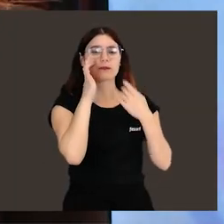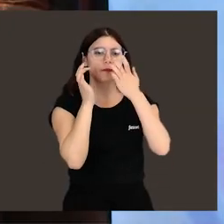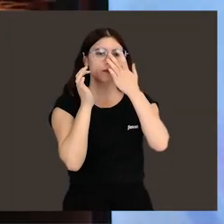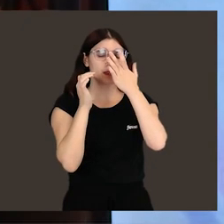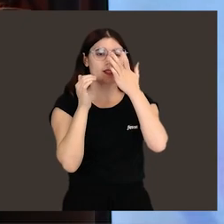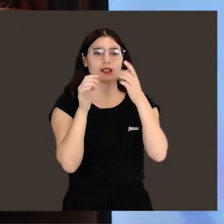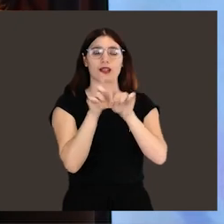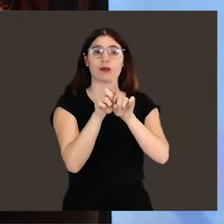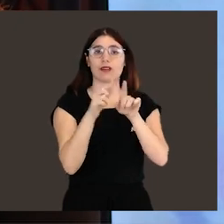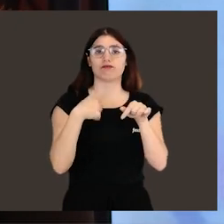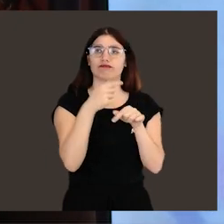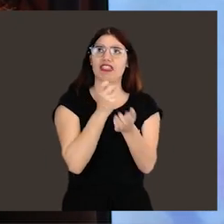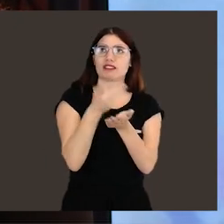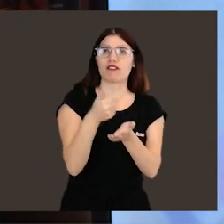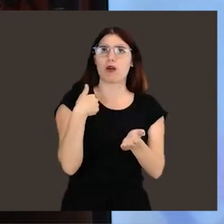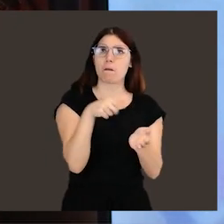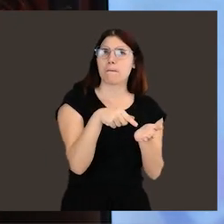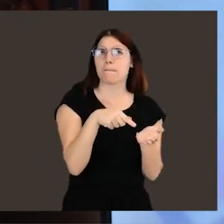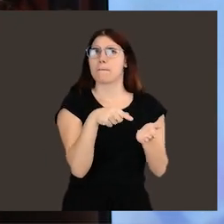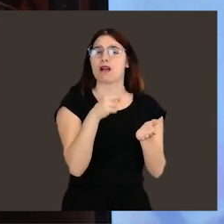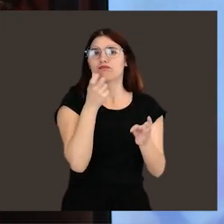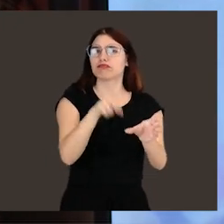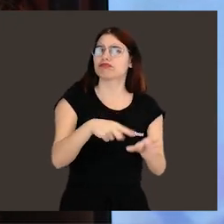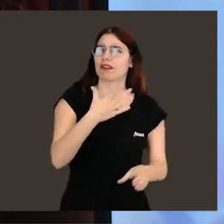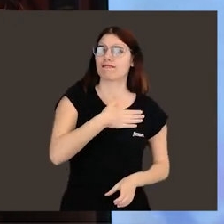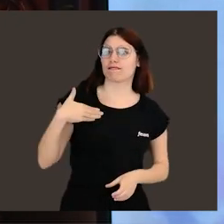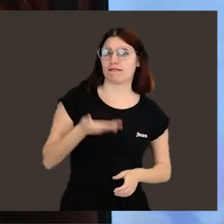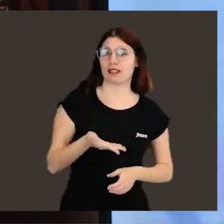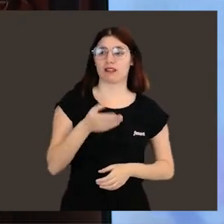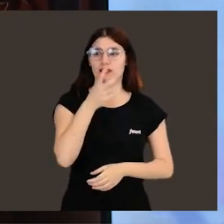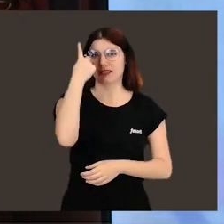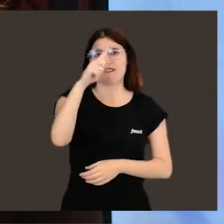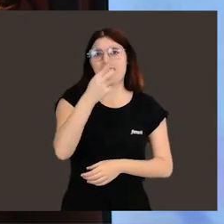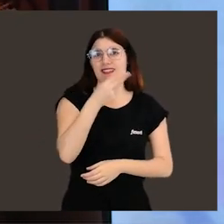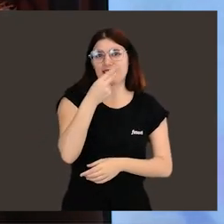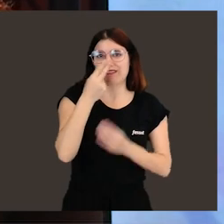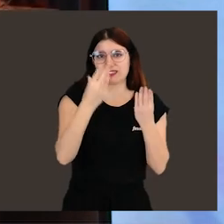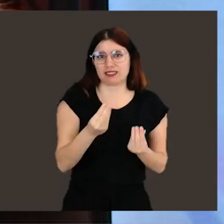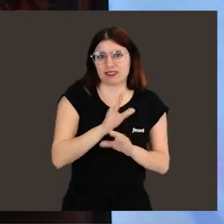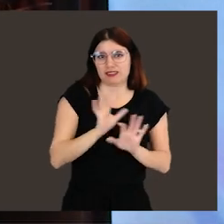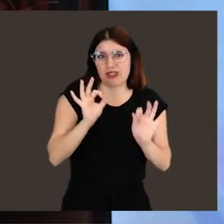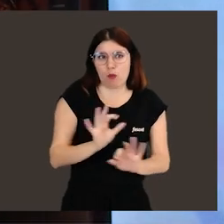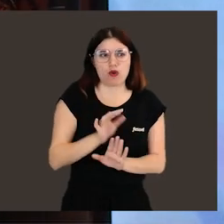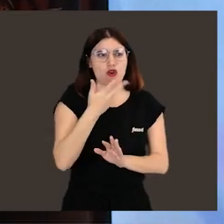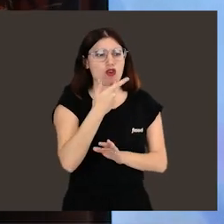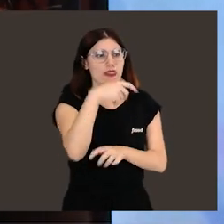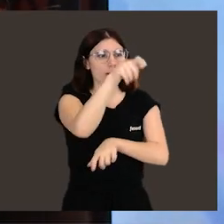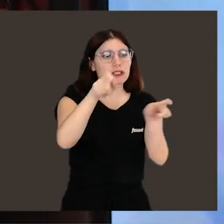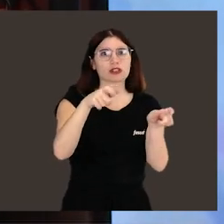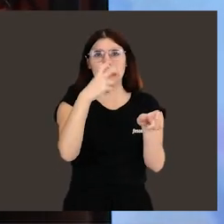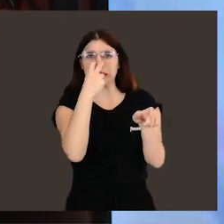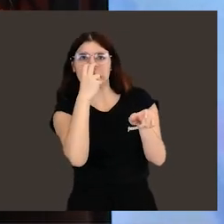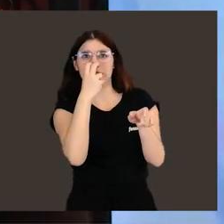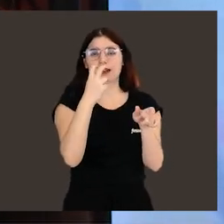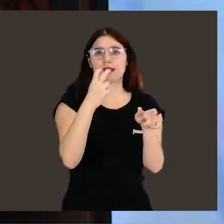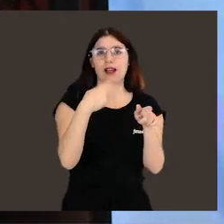esa connotación de desafío, de reto. Sabía que pasase lo que pasase iba a ser muy interesante, que iba a